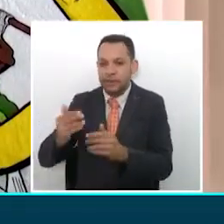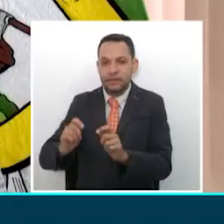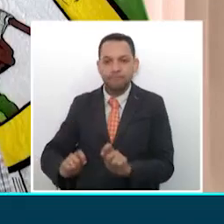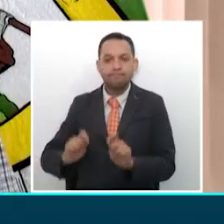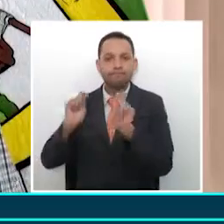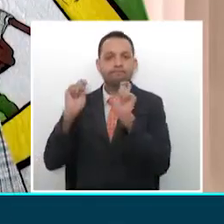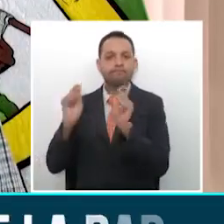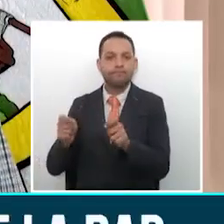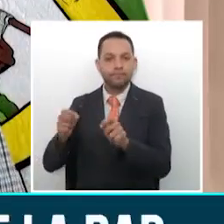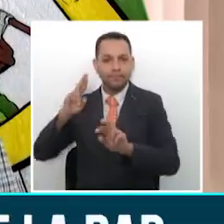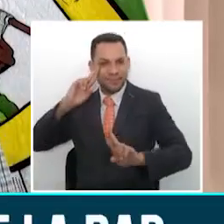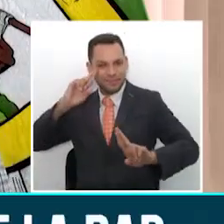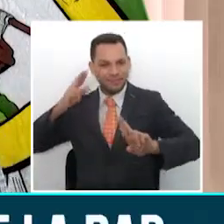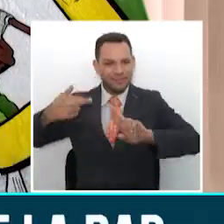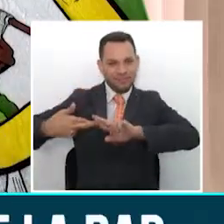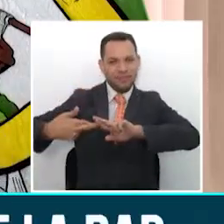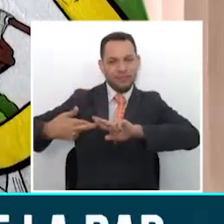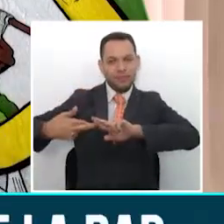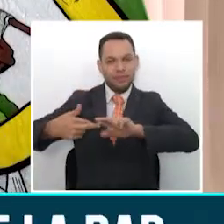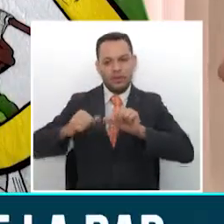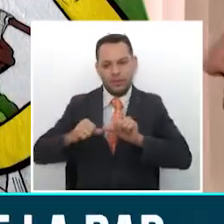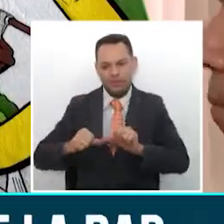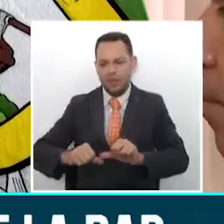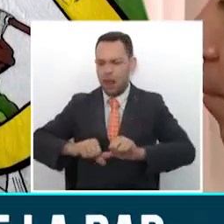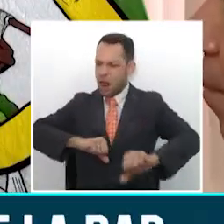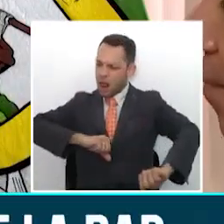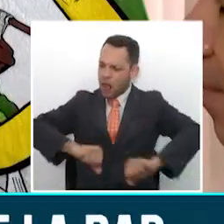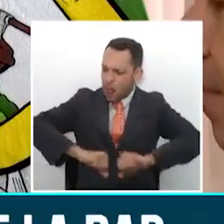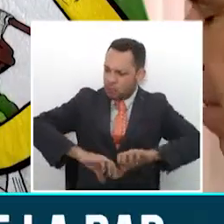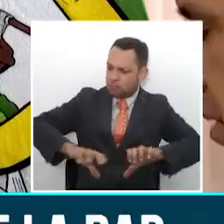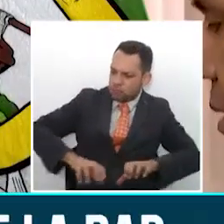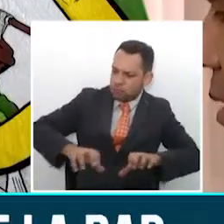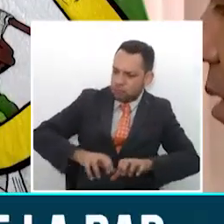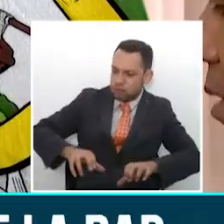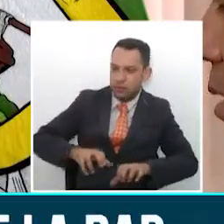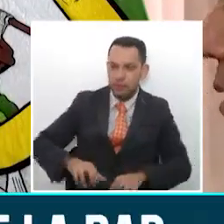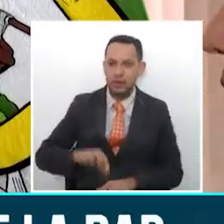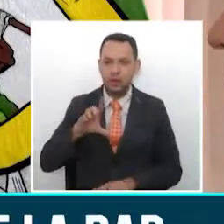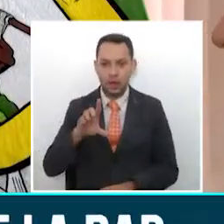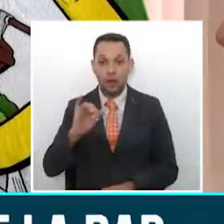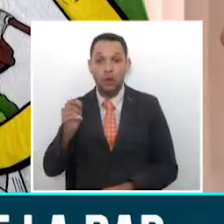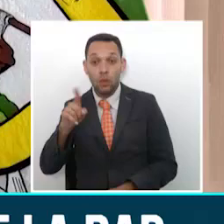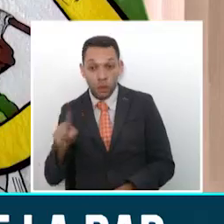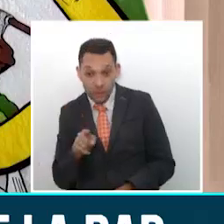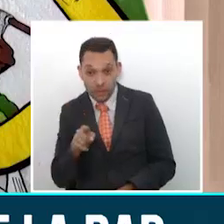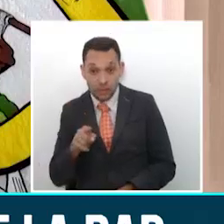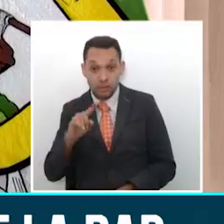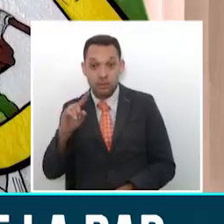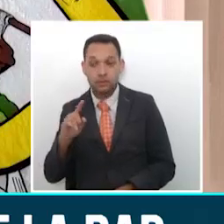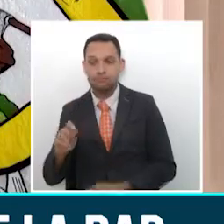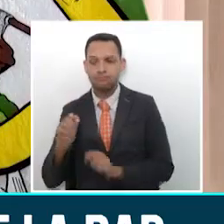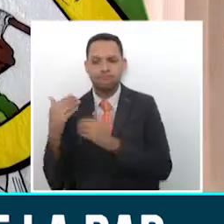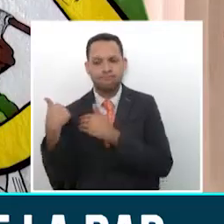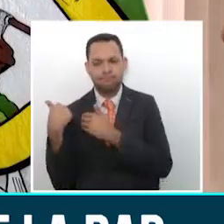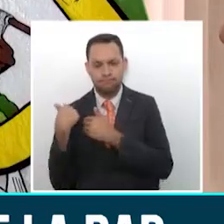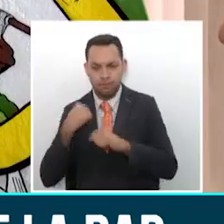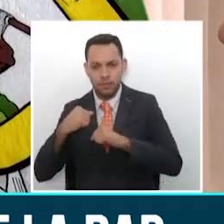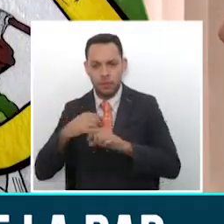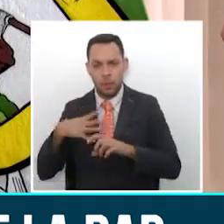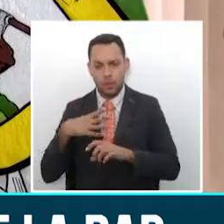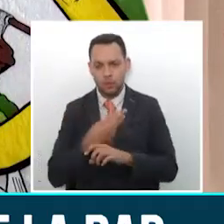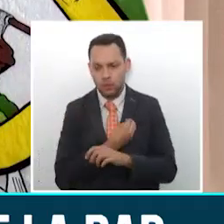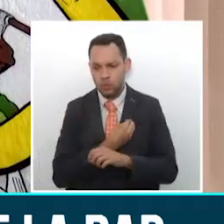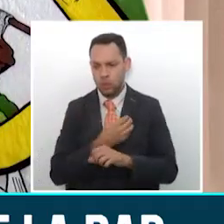de la RAP con unos retos muy grandes. El doctor Luis Guillermo Agudelo. Venimos con retos de unión, con